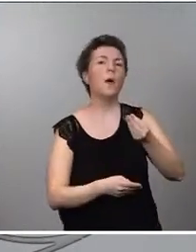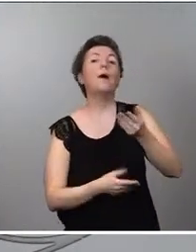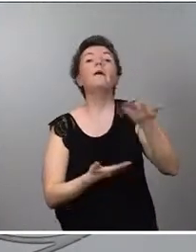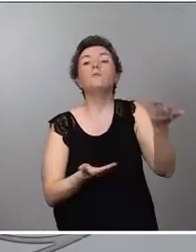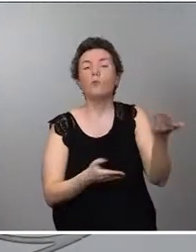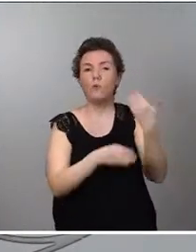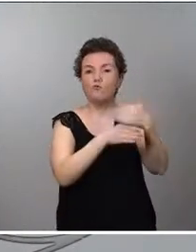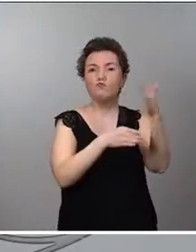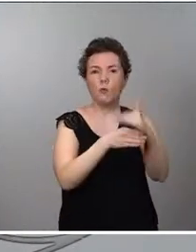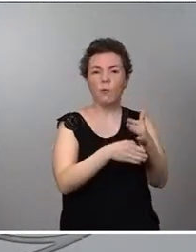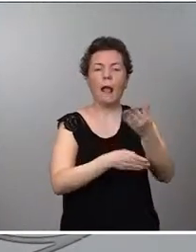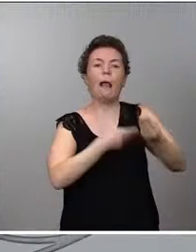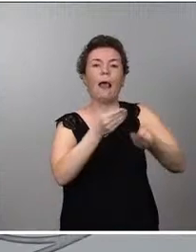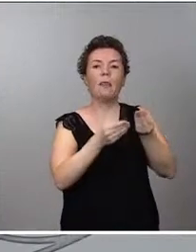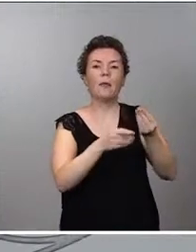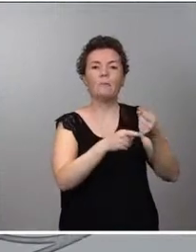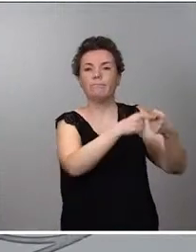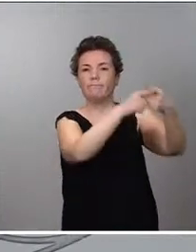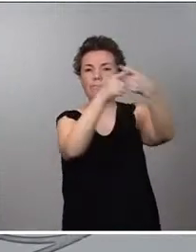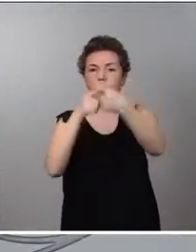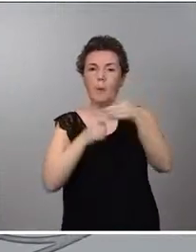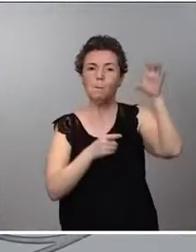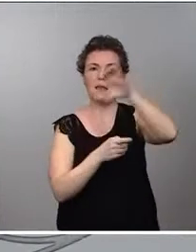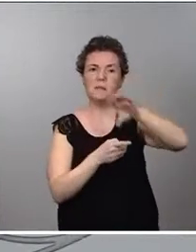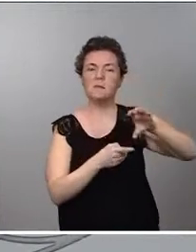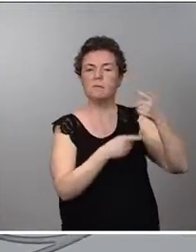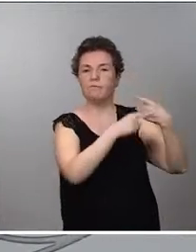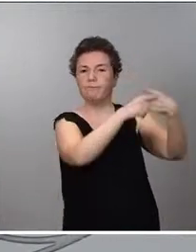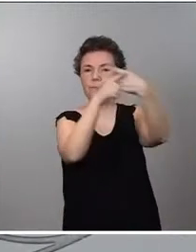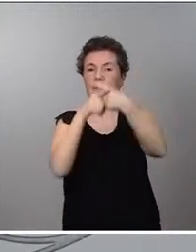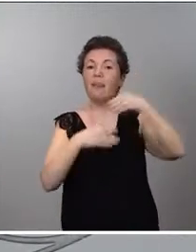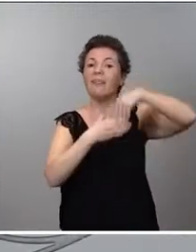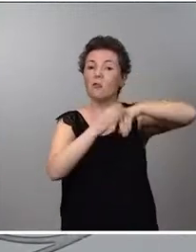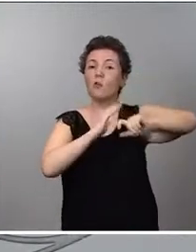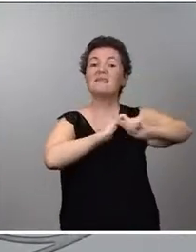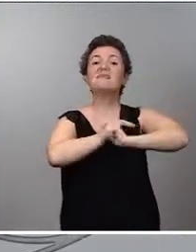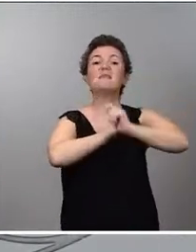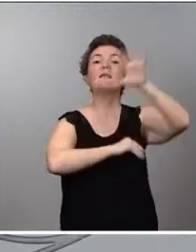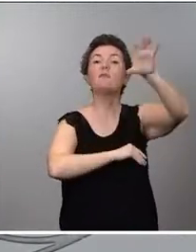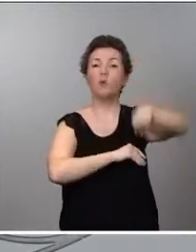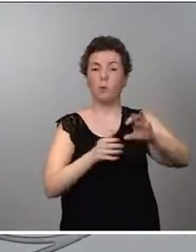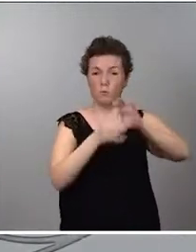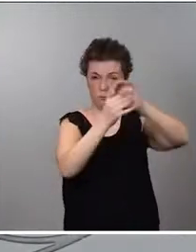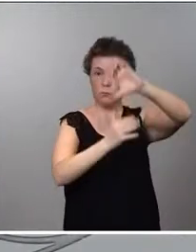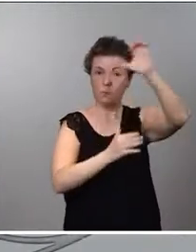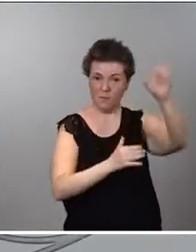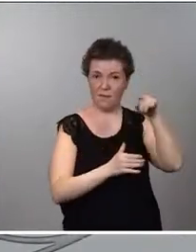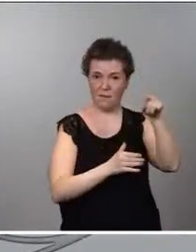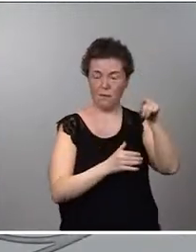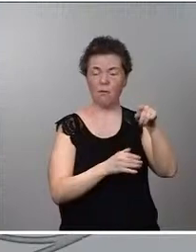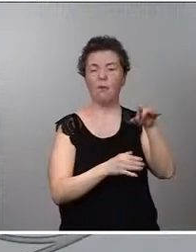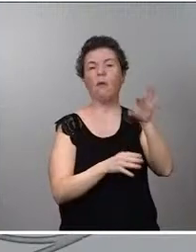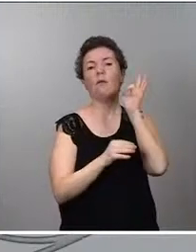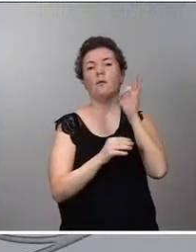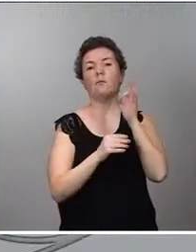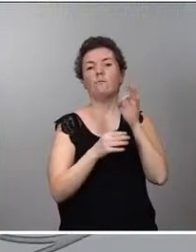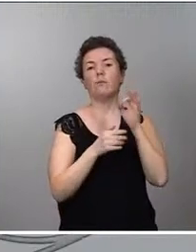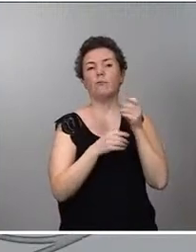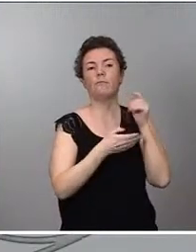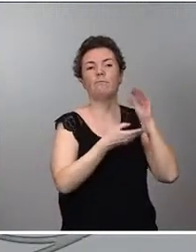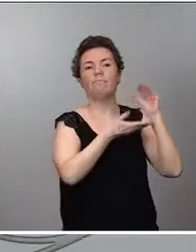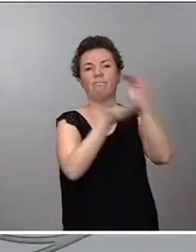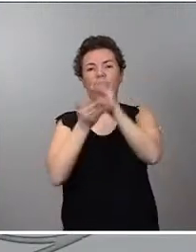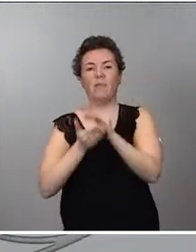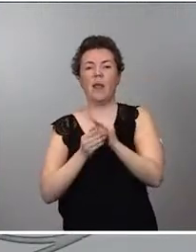procedido entre distintos estados miembros dentro de la estrategia de compra de la Unión Europea a poder reasignarse de esas dosis que son extras